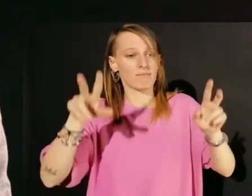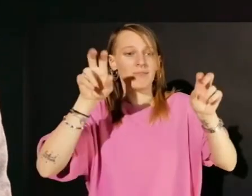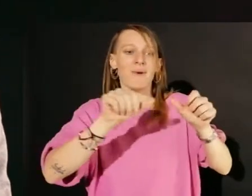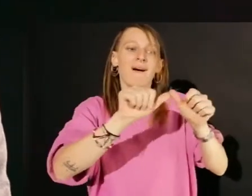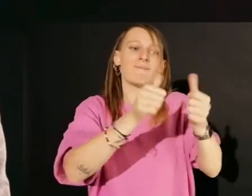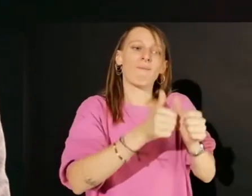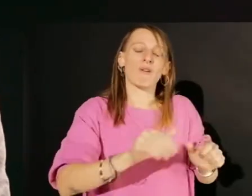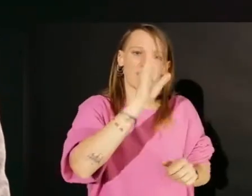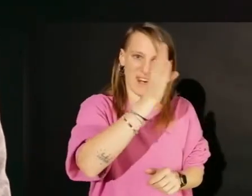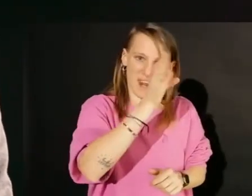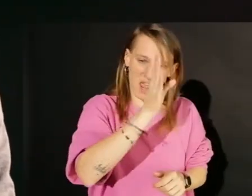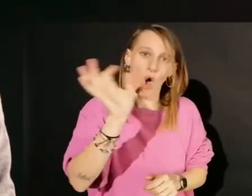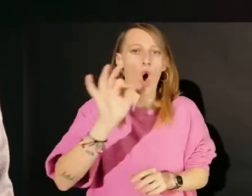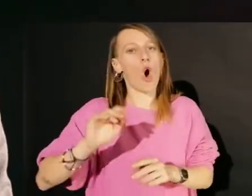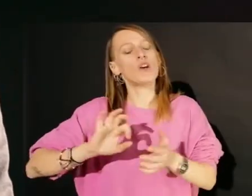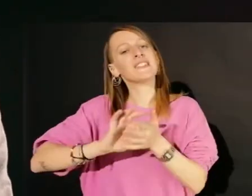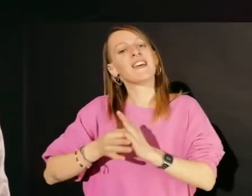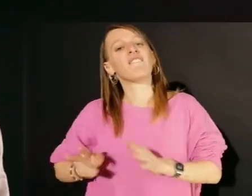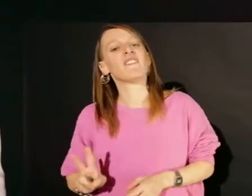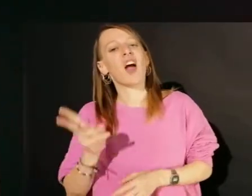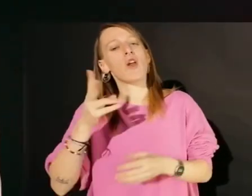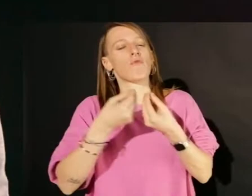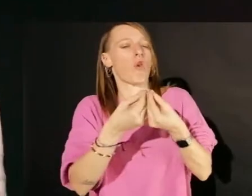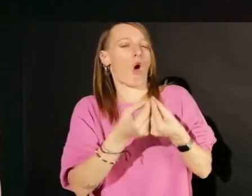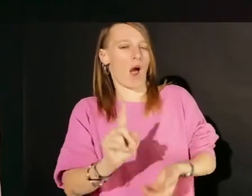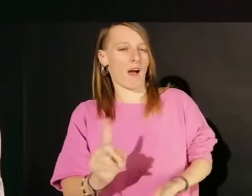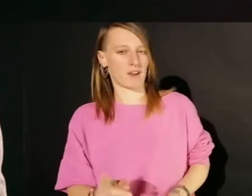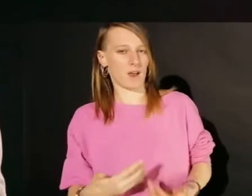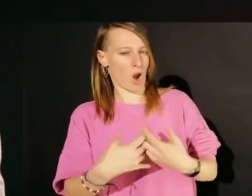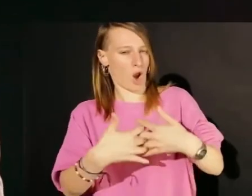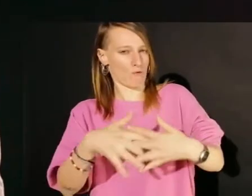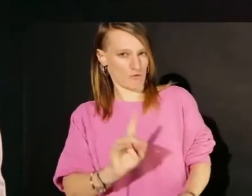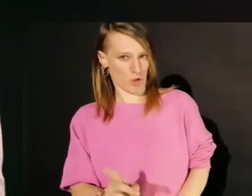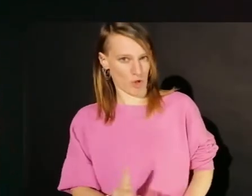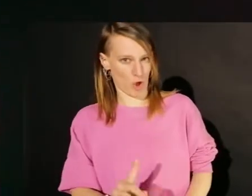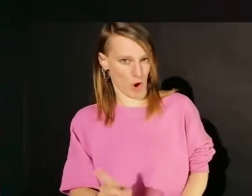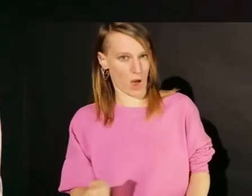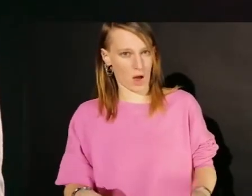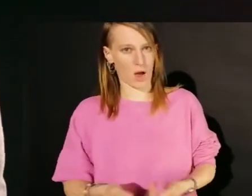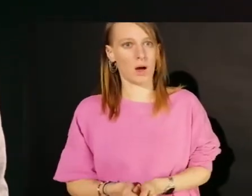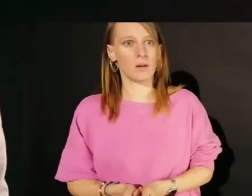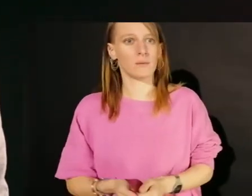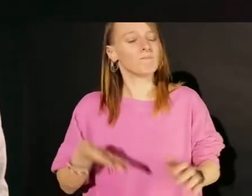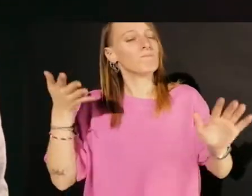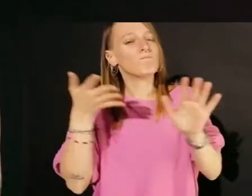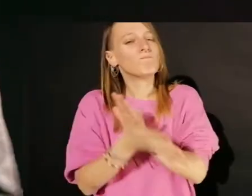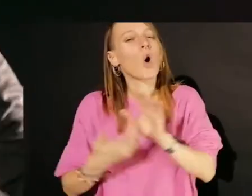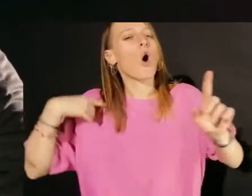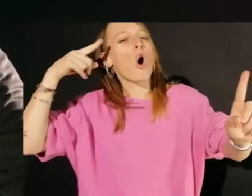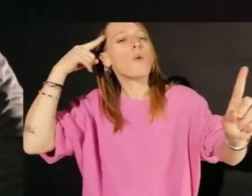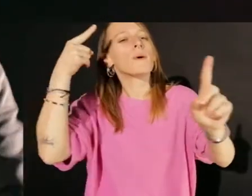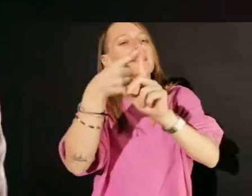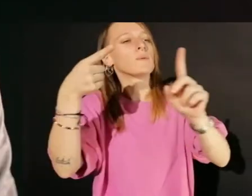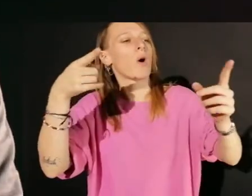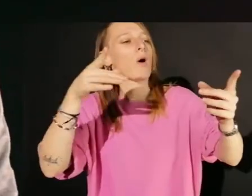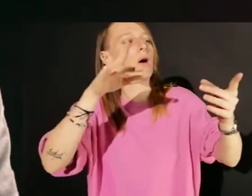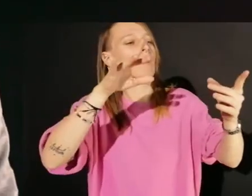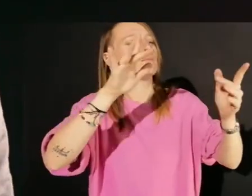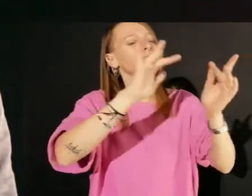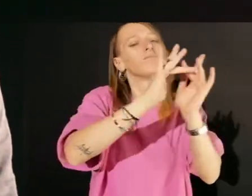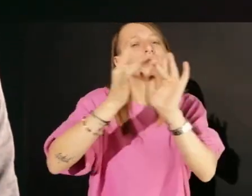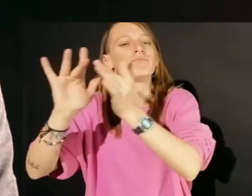caben los moldes rígidos, el sistema binario, no funciona, pero sobre todo para tener una vida de estas que merezcan la pena ser vivida, para poder relacionarte